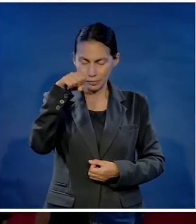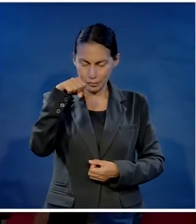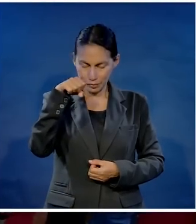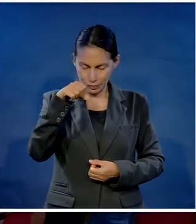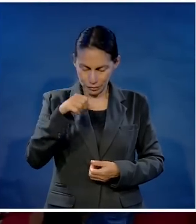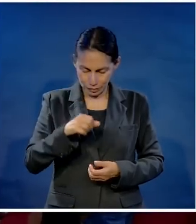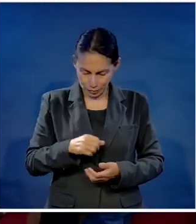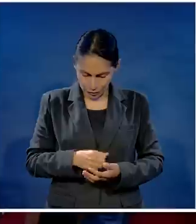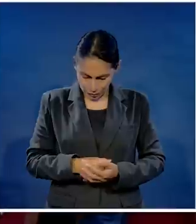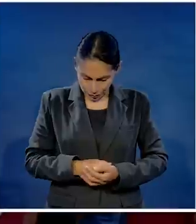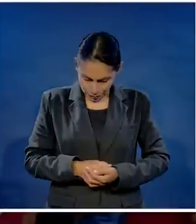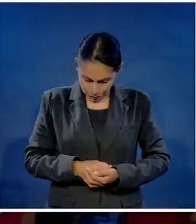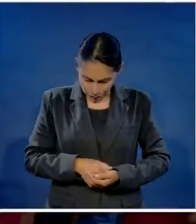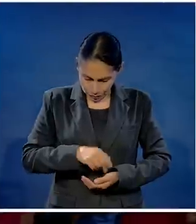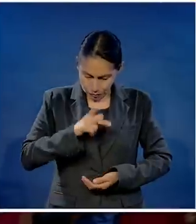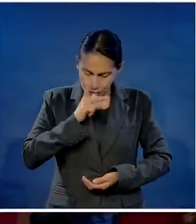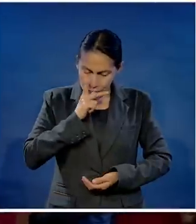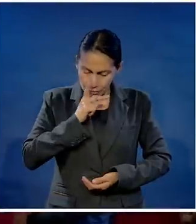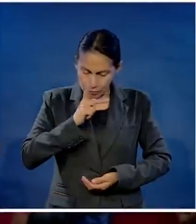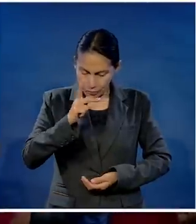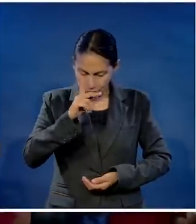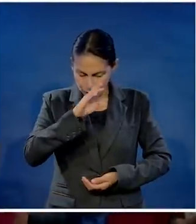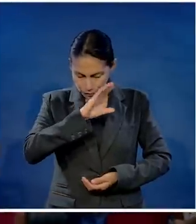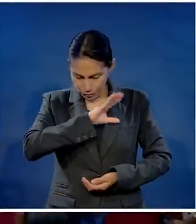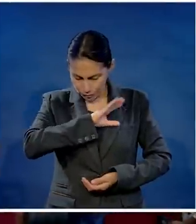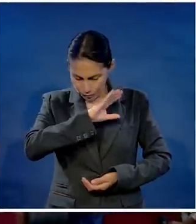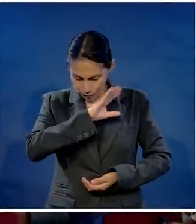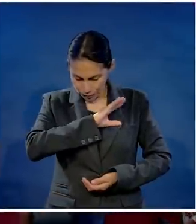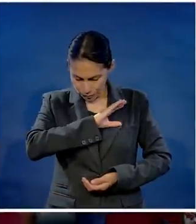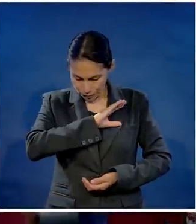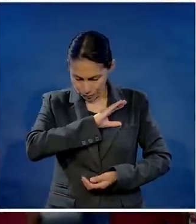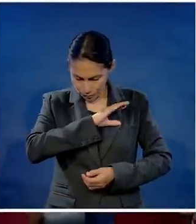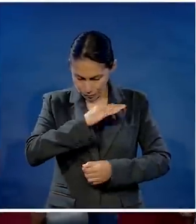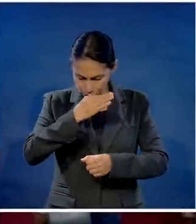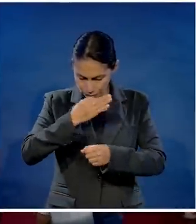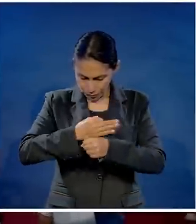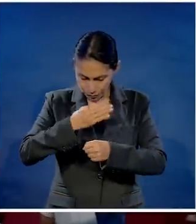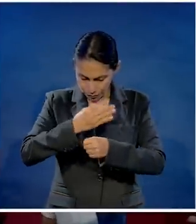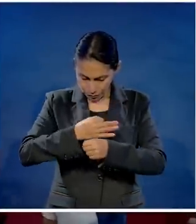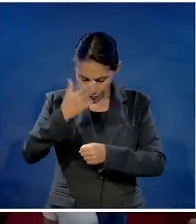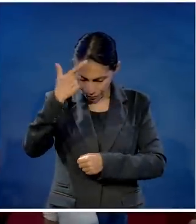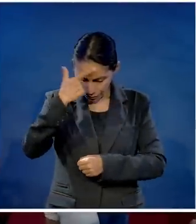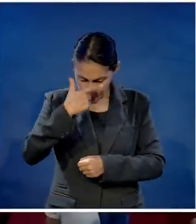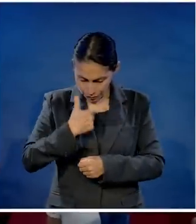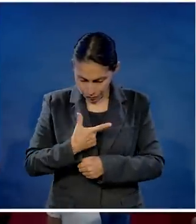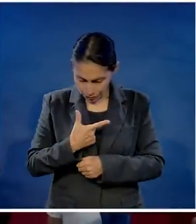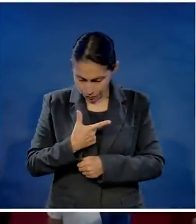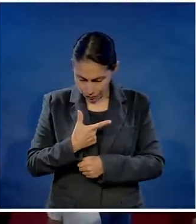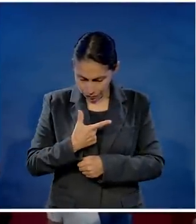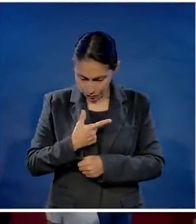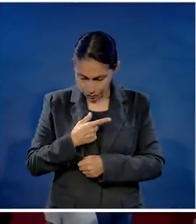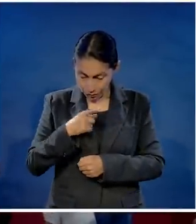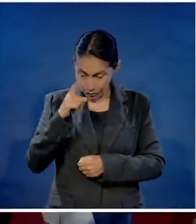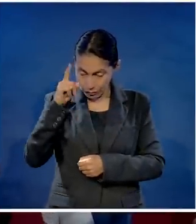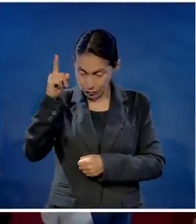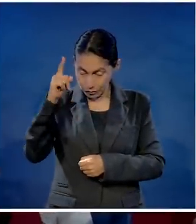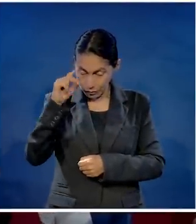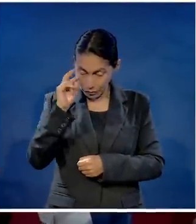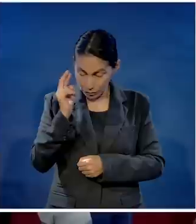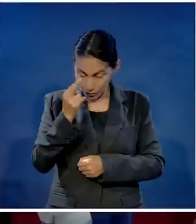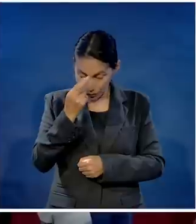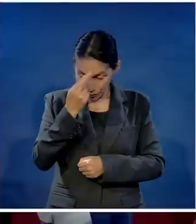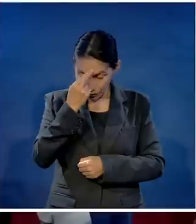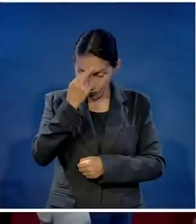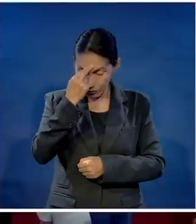inclinamos el rostro para orar querido Padre querido Padre esta noche esta